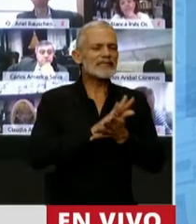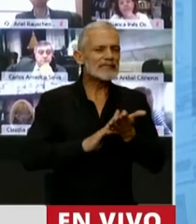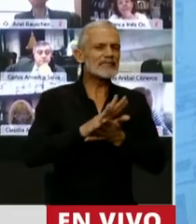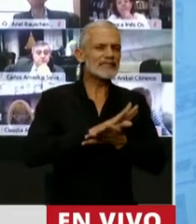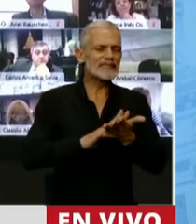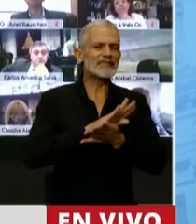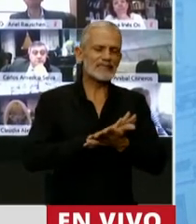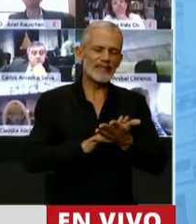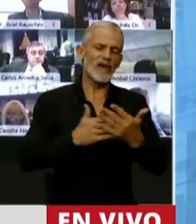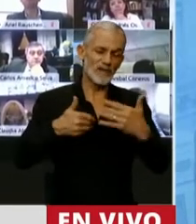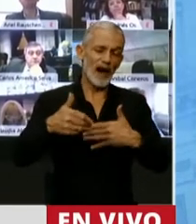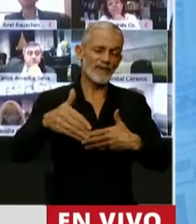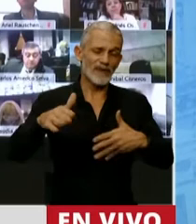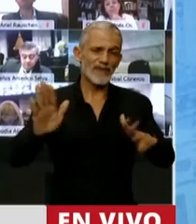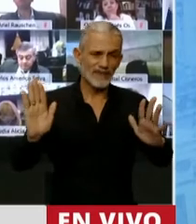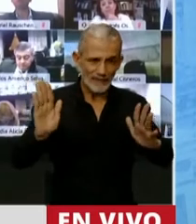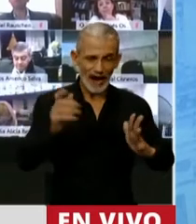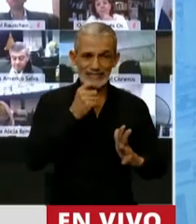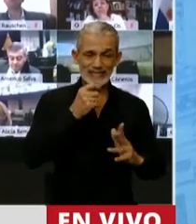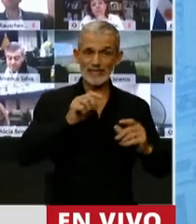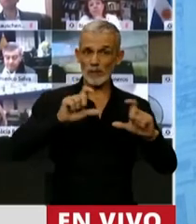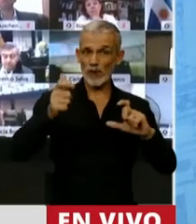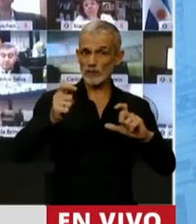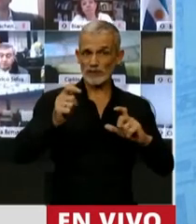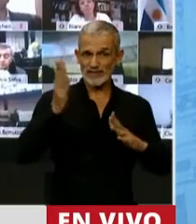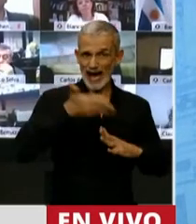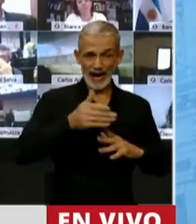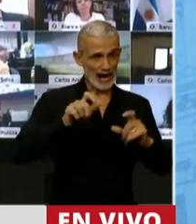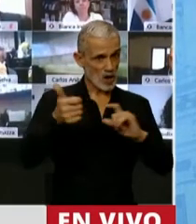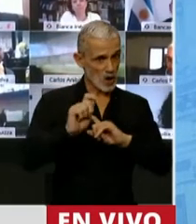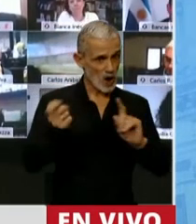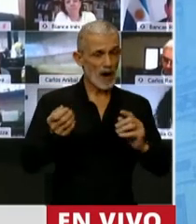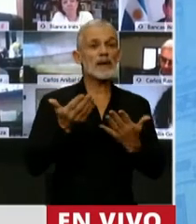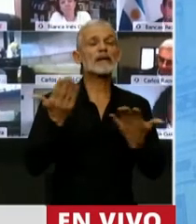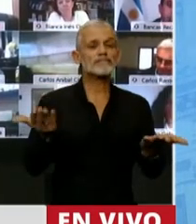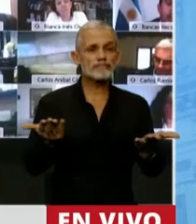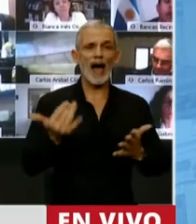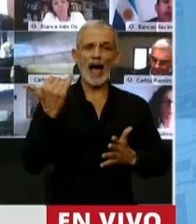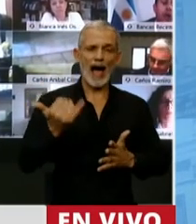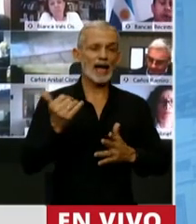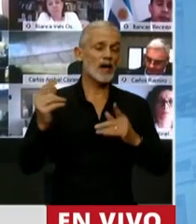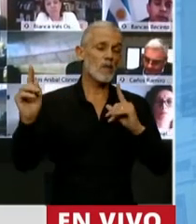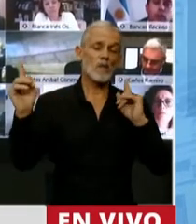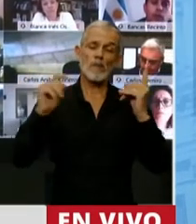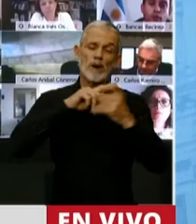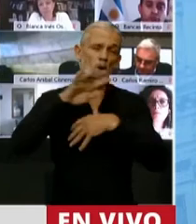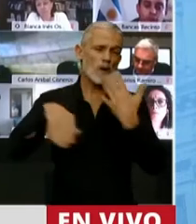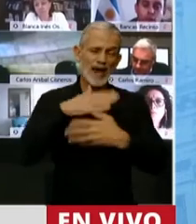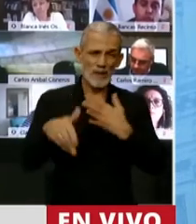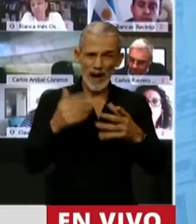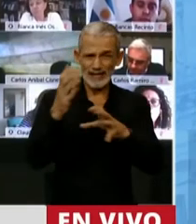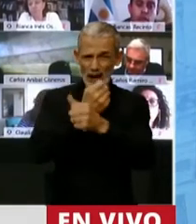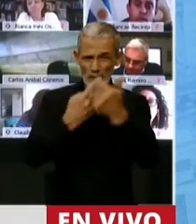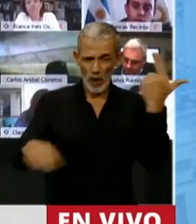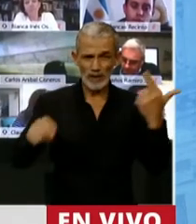inevitablemente sucederá si no cambia este porcentaje. Y es que va a haber un gran conflicto de transporte en el interior del